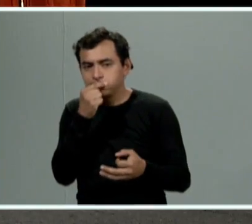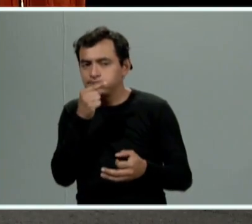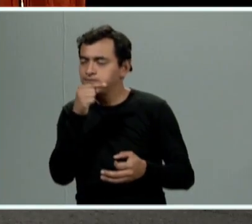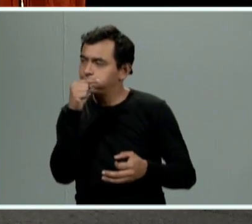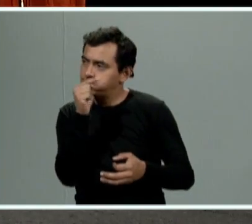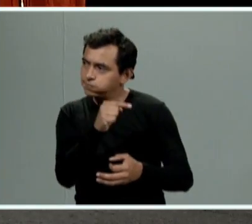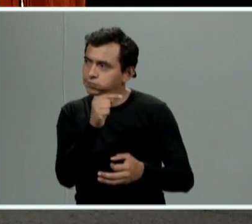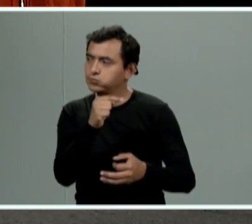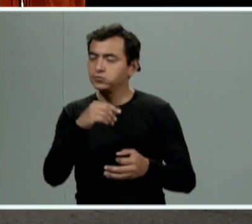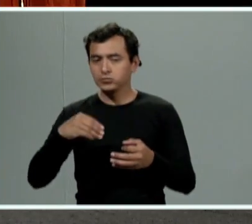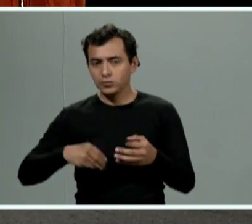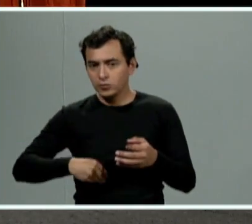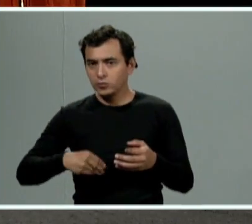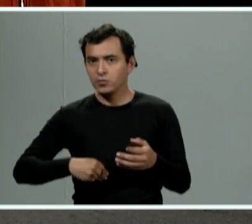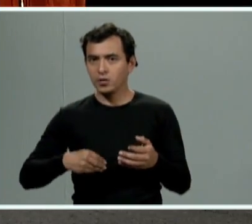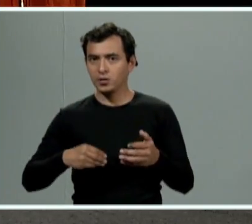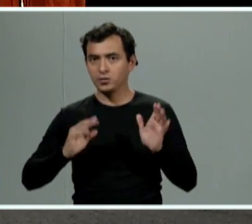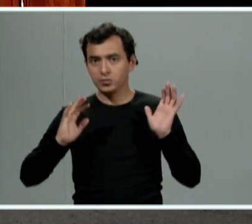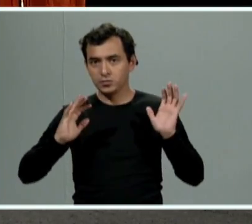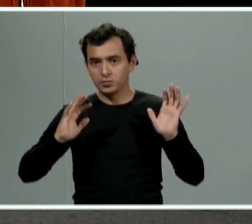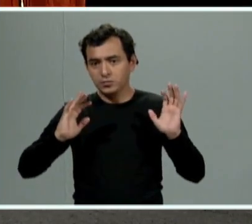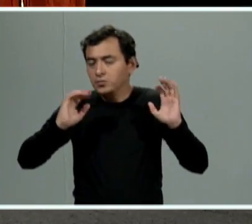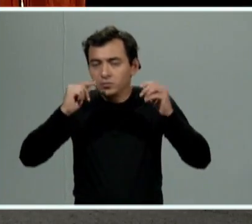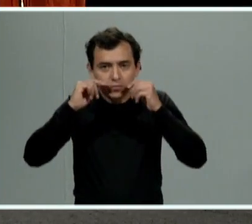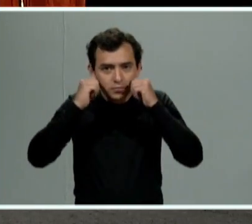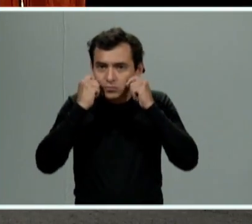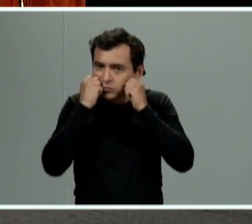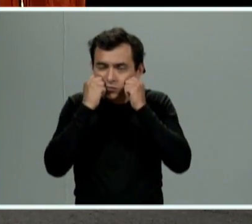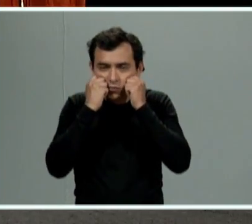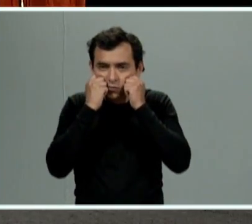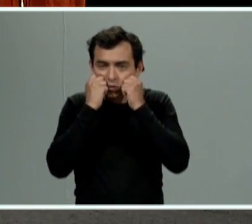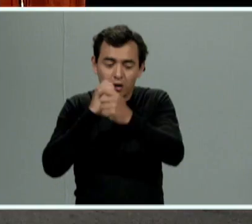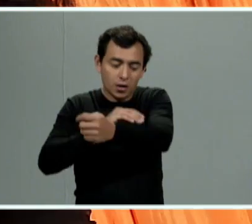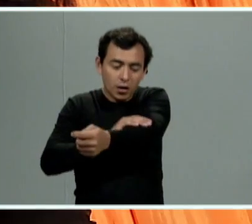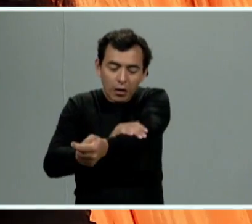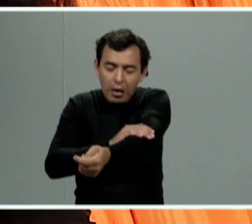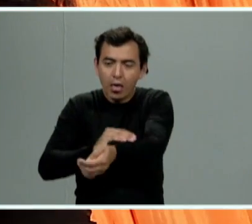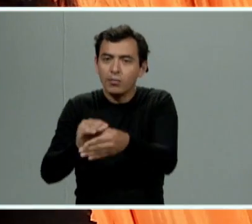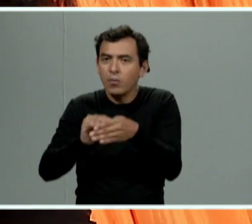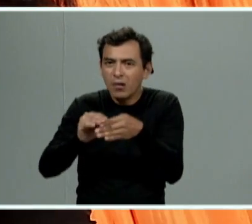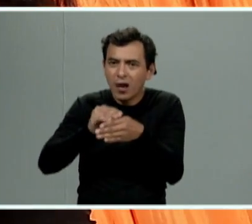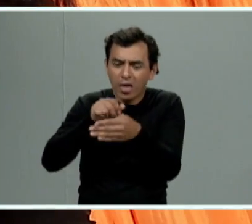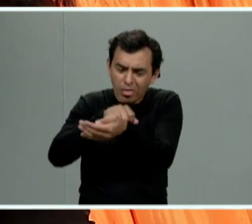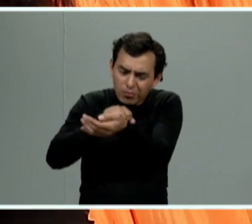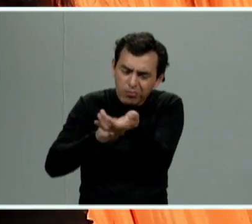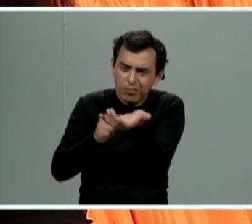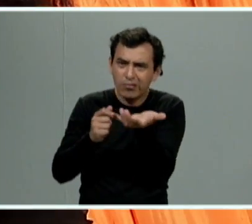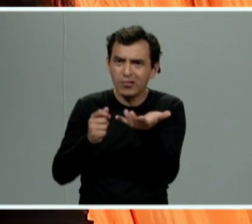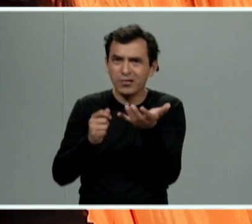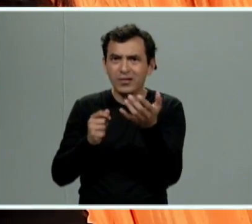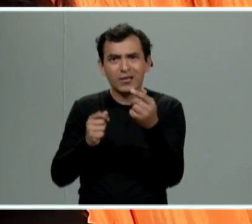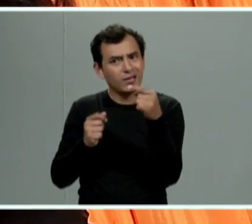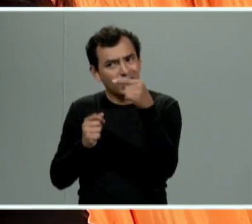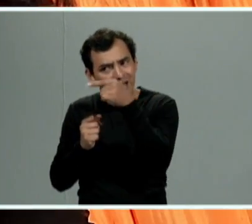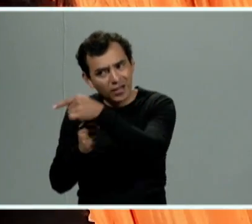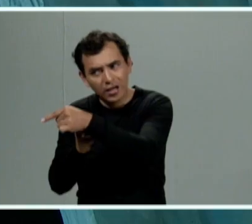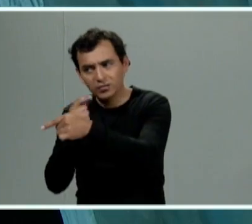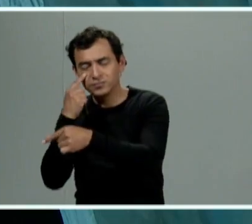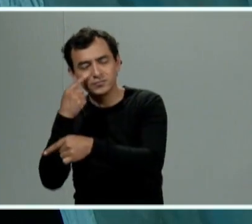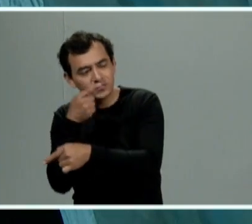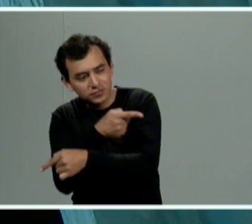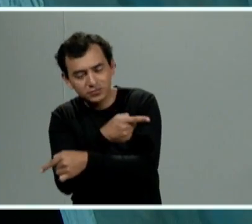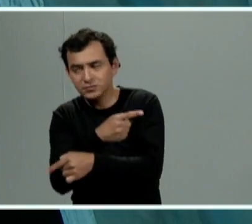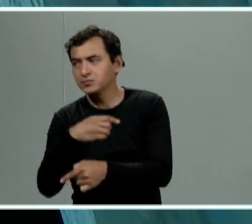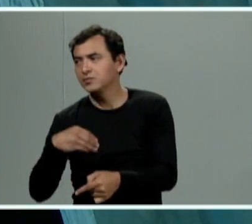quien va a determinar si existe o no la marca si existe esa violencia física para